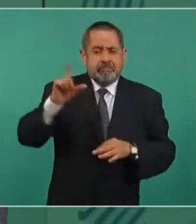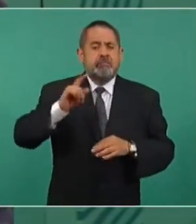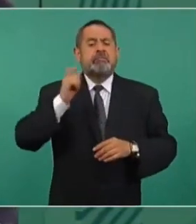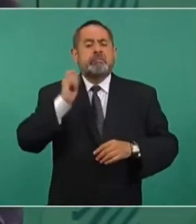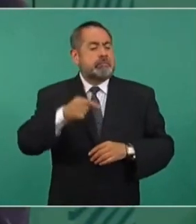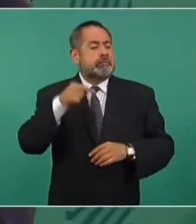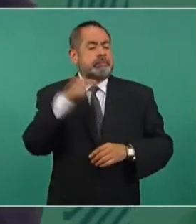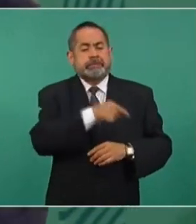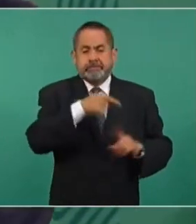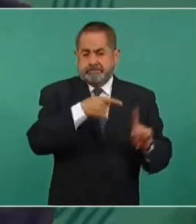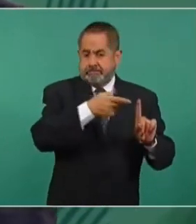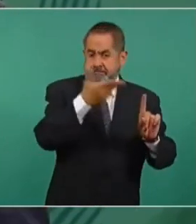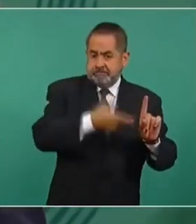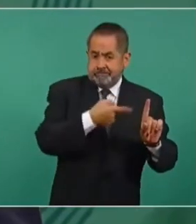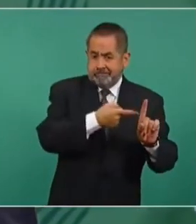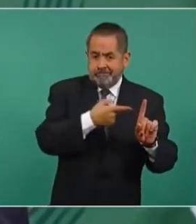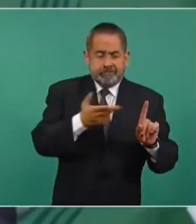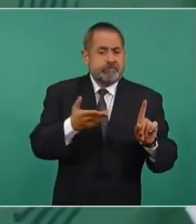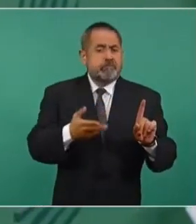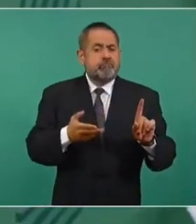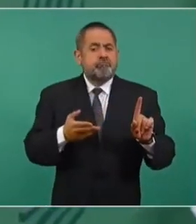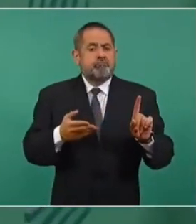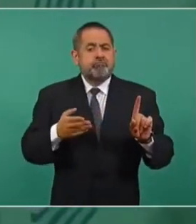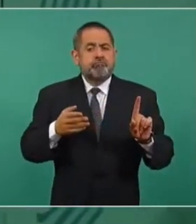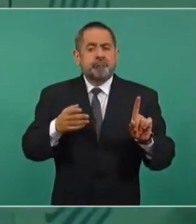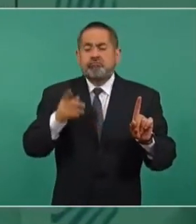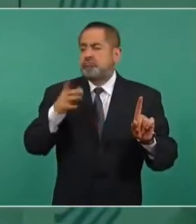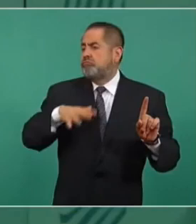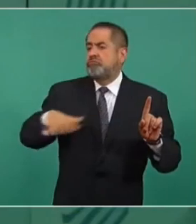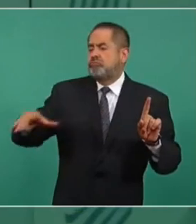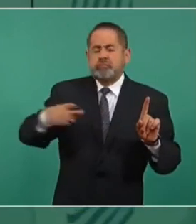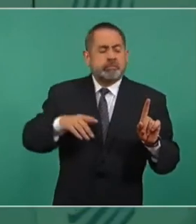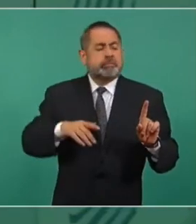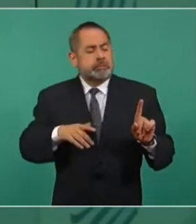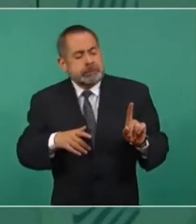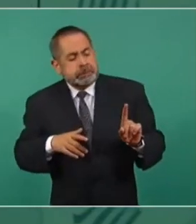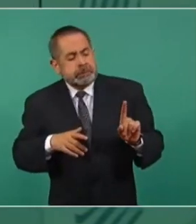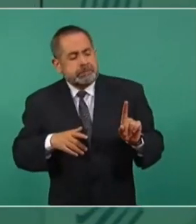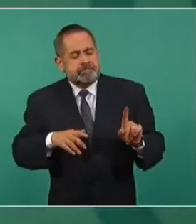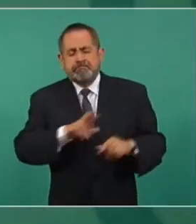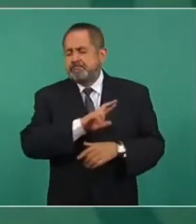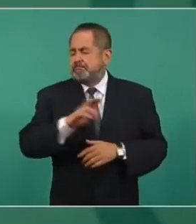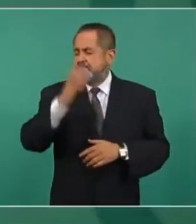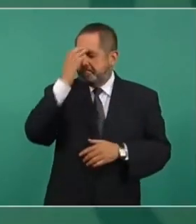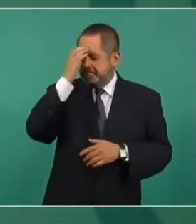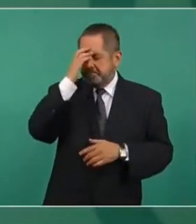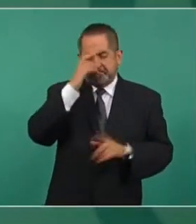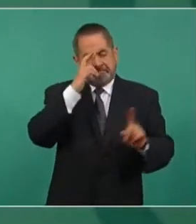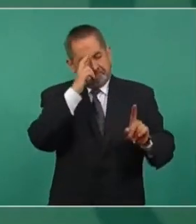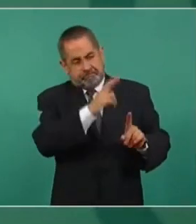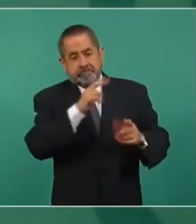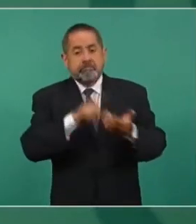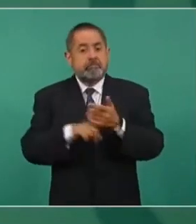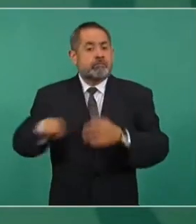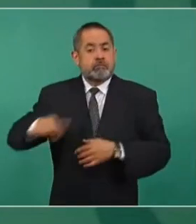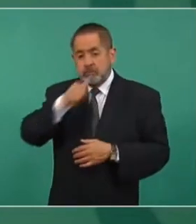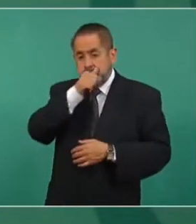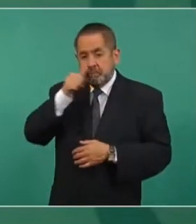al que respeta y reconoce el presidente Juárez.